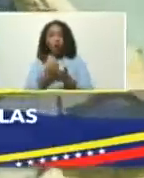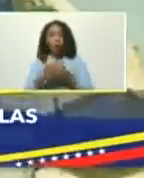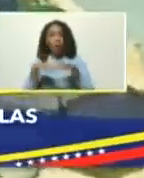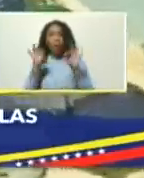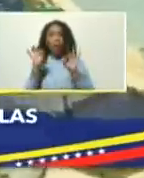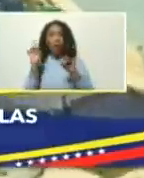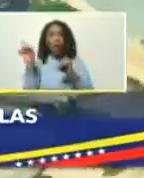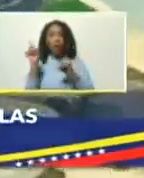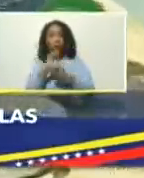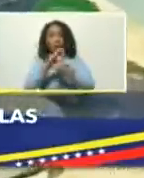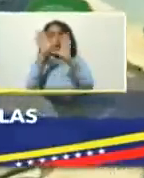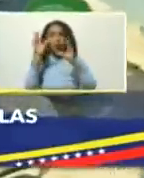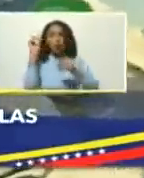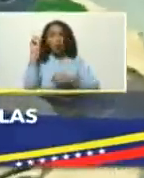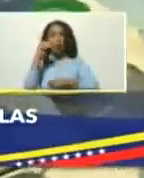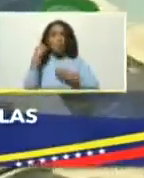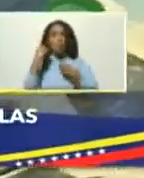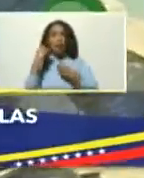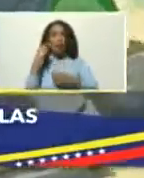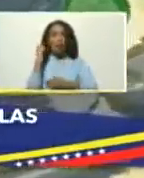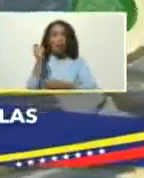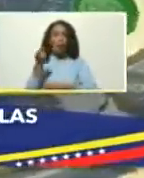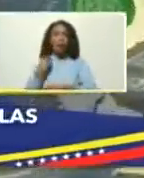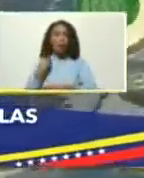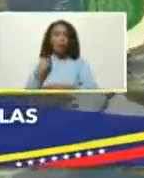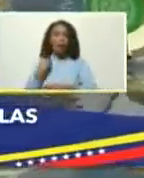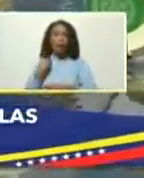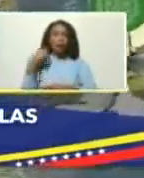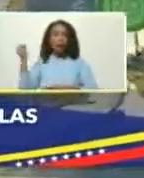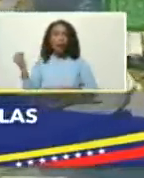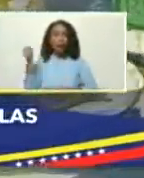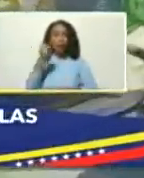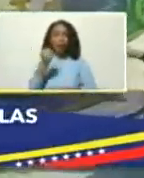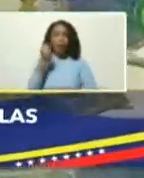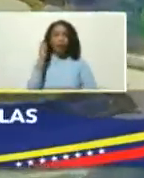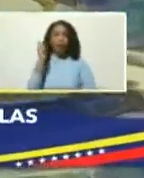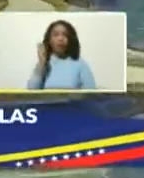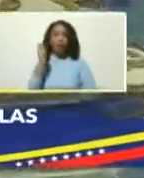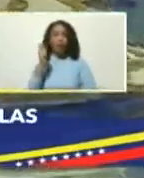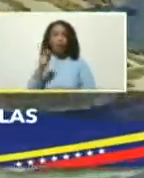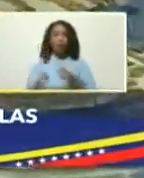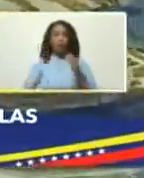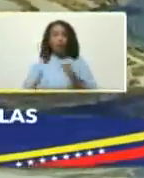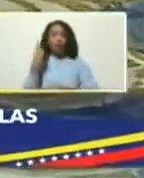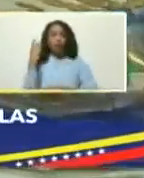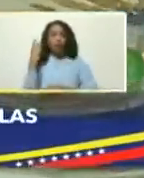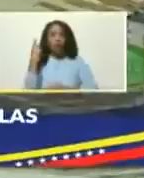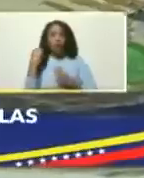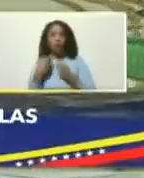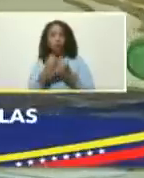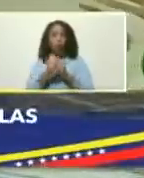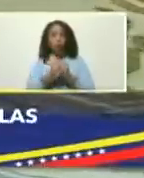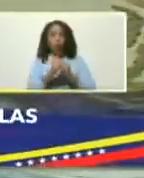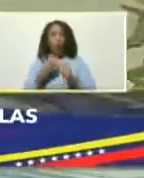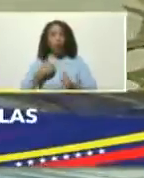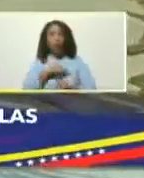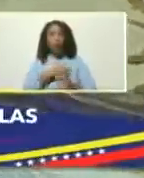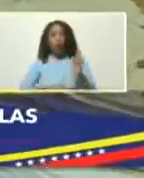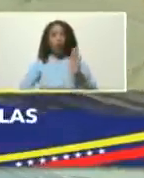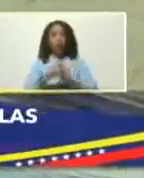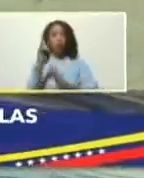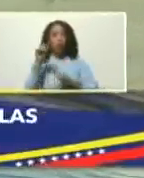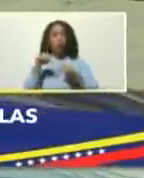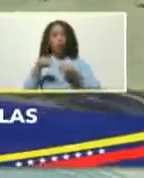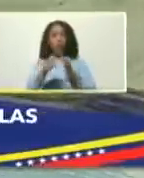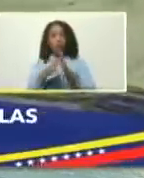muy atractivo también para lo que son los inversionistas para atraer inversión y a su vez para poder acompañarnos a nosotros al desarrollo de